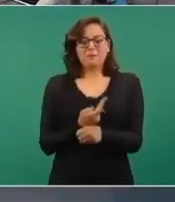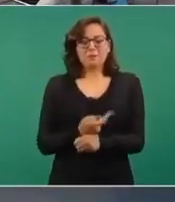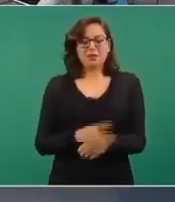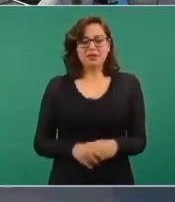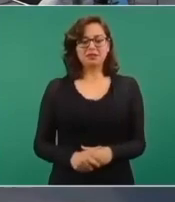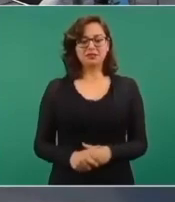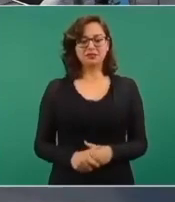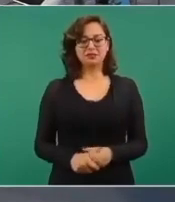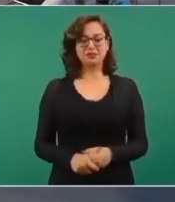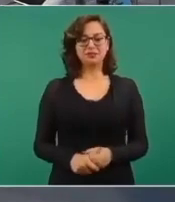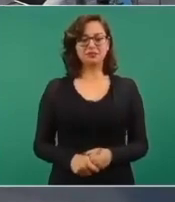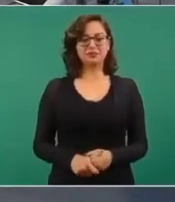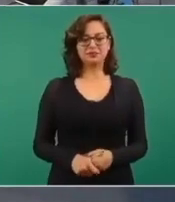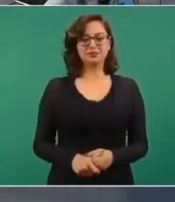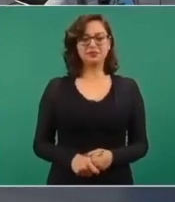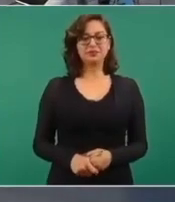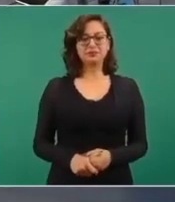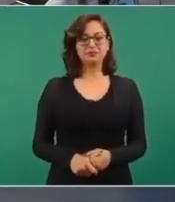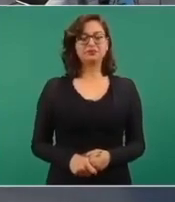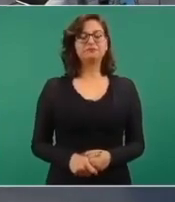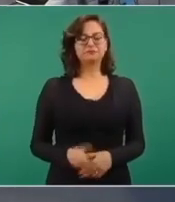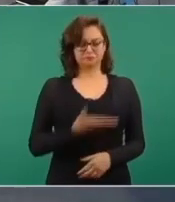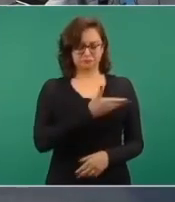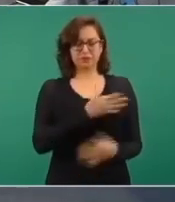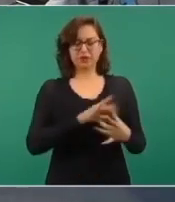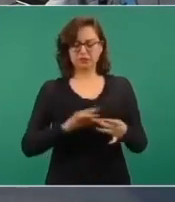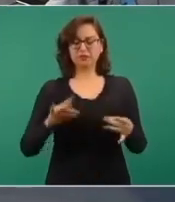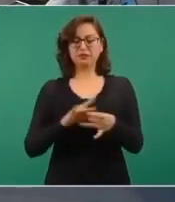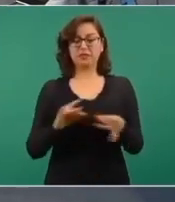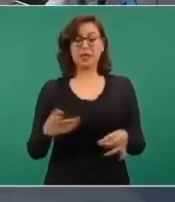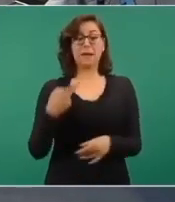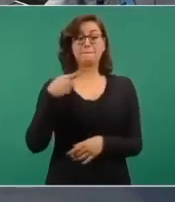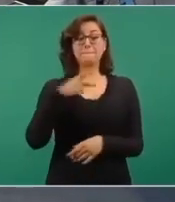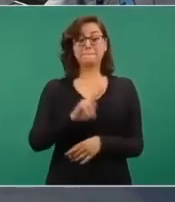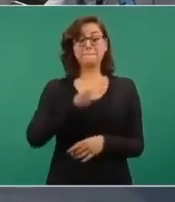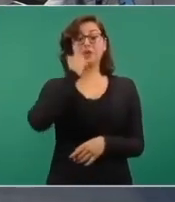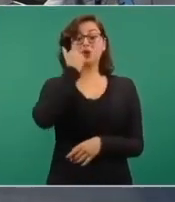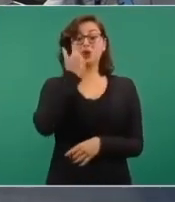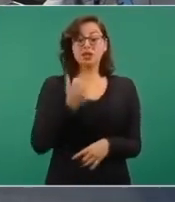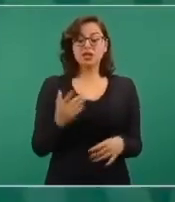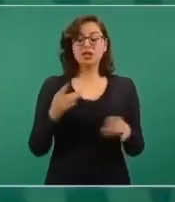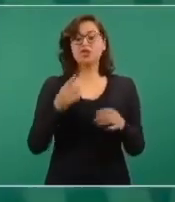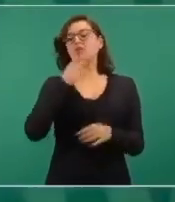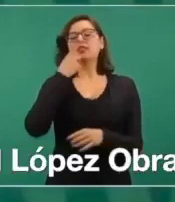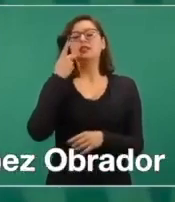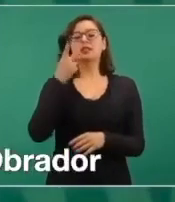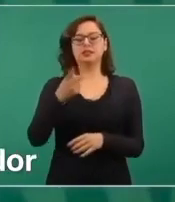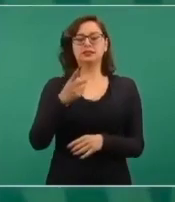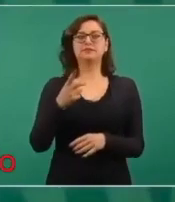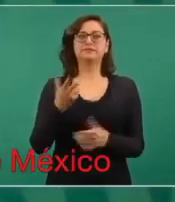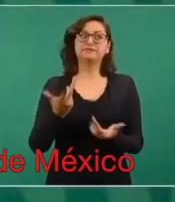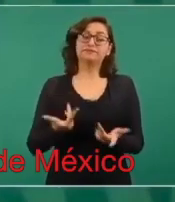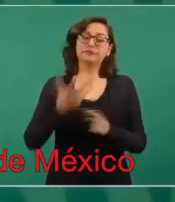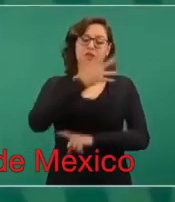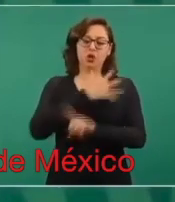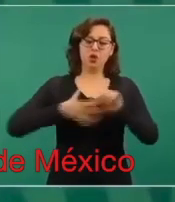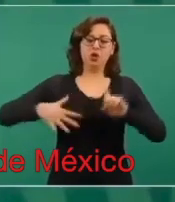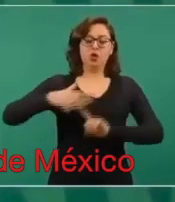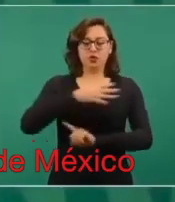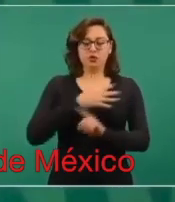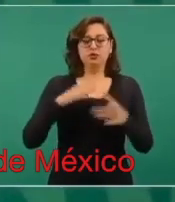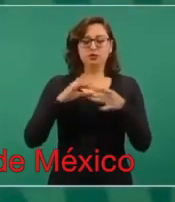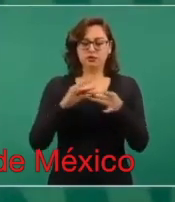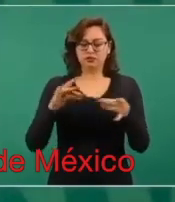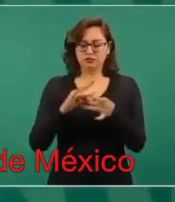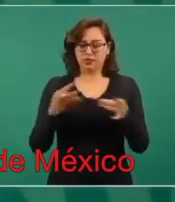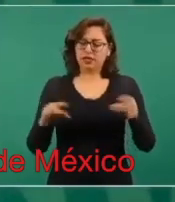lo voy a explicar, Alejandro. Nada más quiero decir, para contextualizar, para tener todos